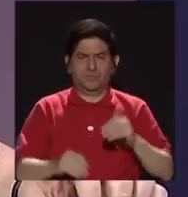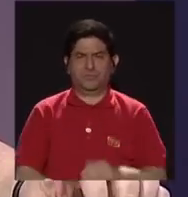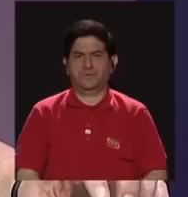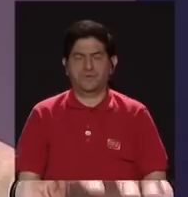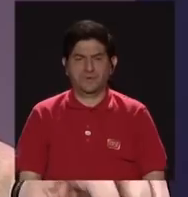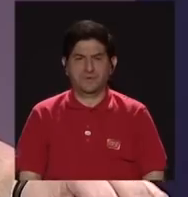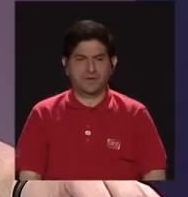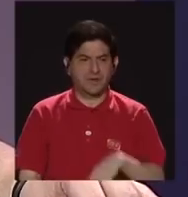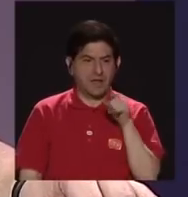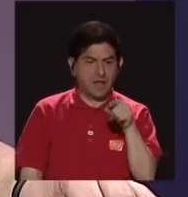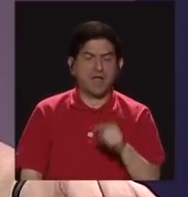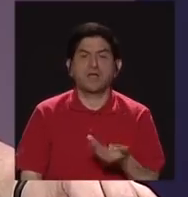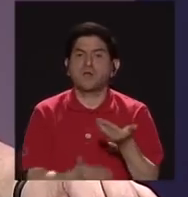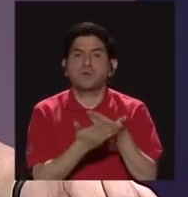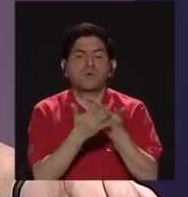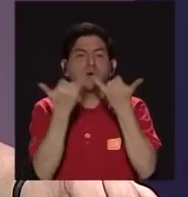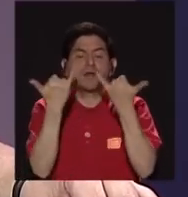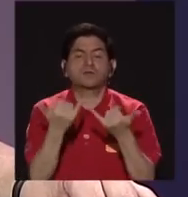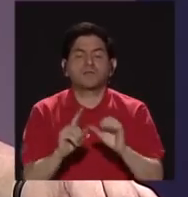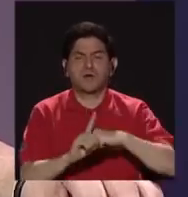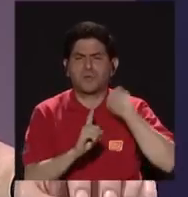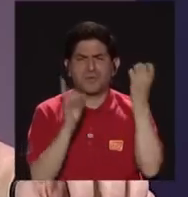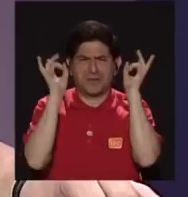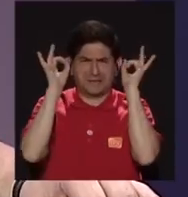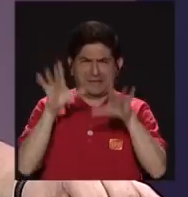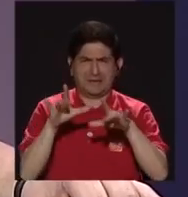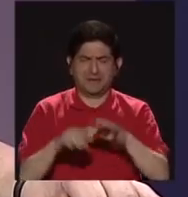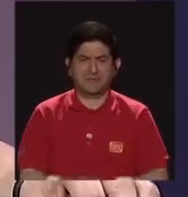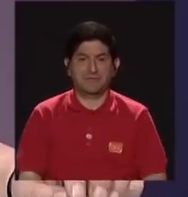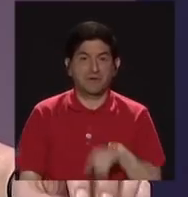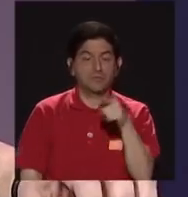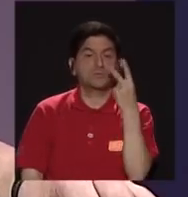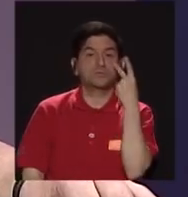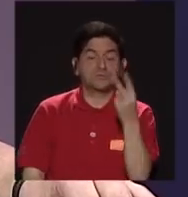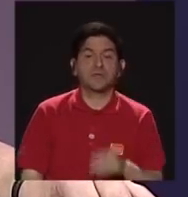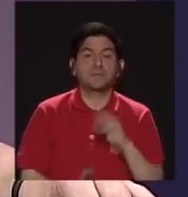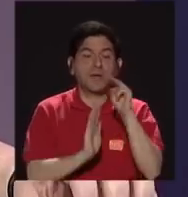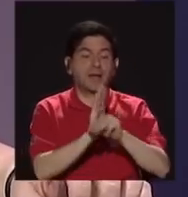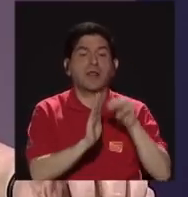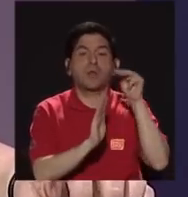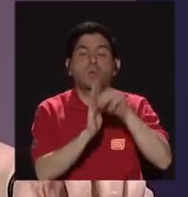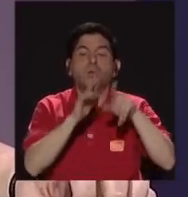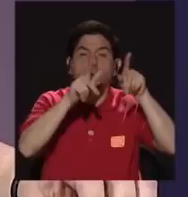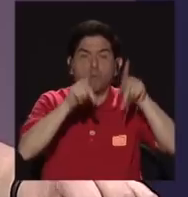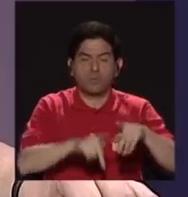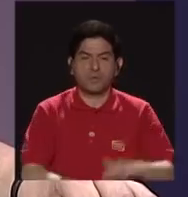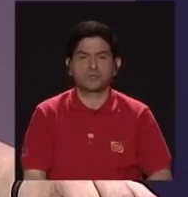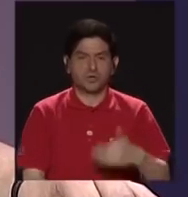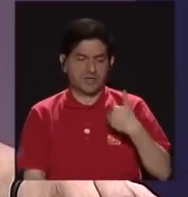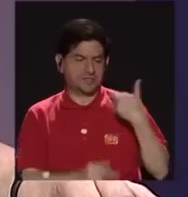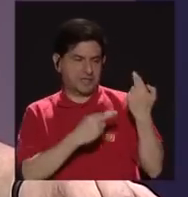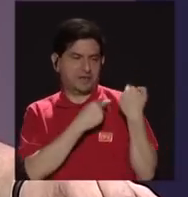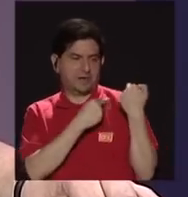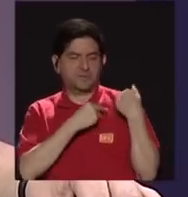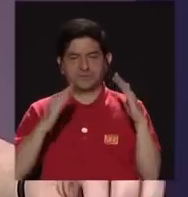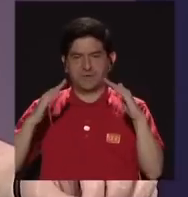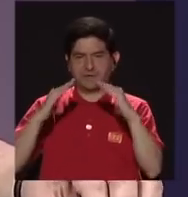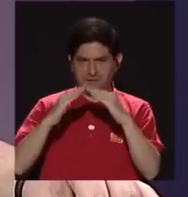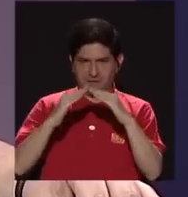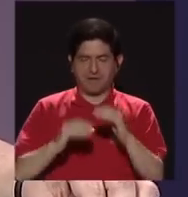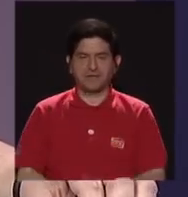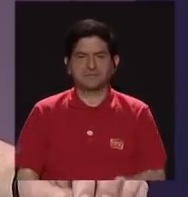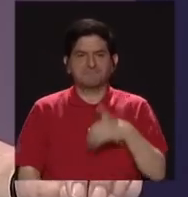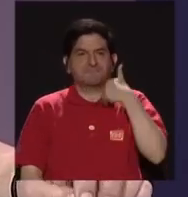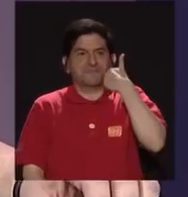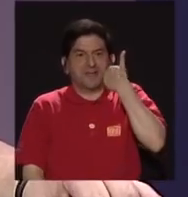nos quedan demostrados en esta tragedia. Si ustedes vieran los currículos de las personas que tenían a cargo el hogar, o sea, da